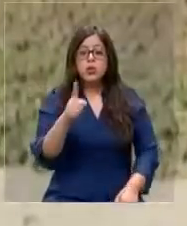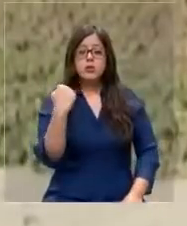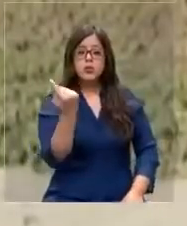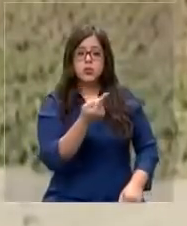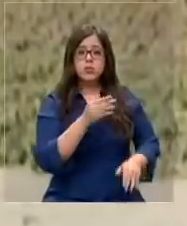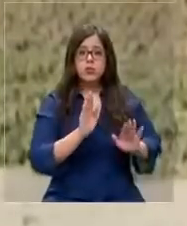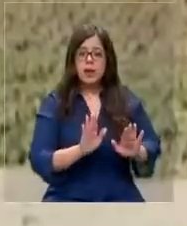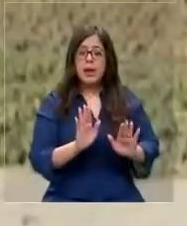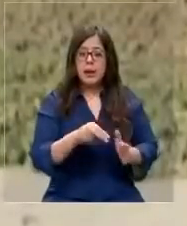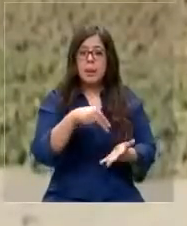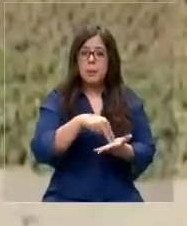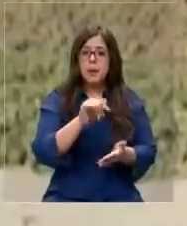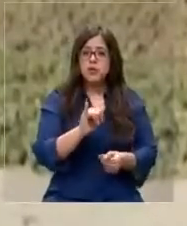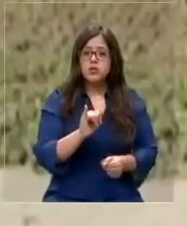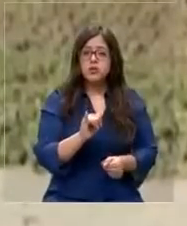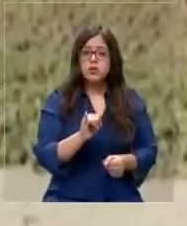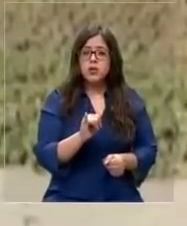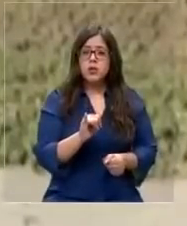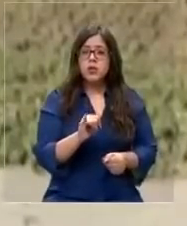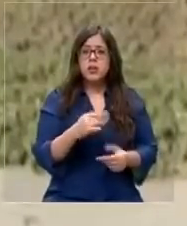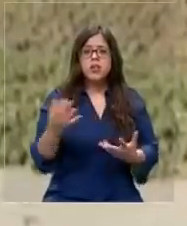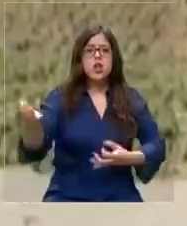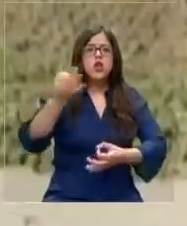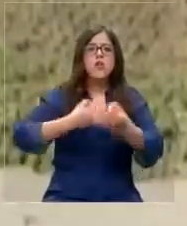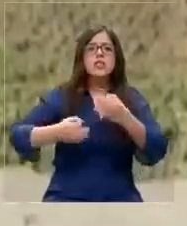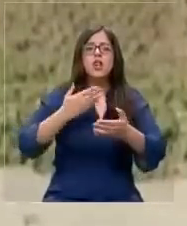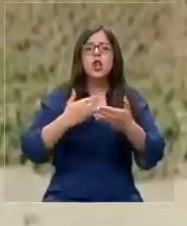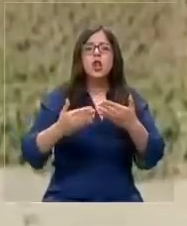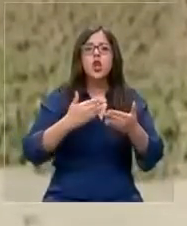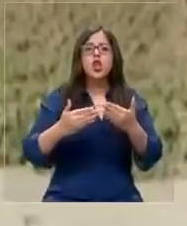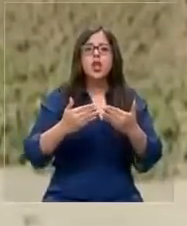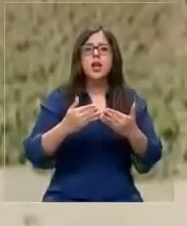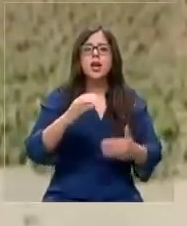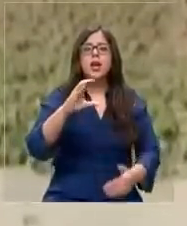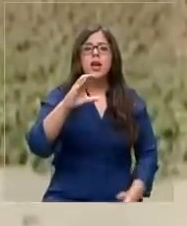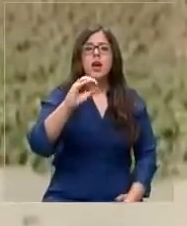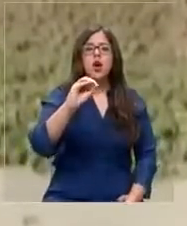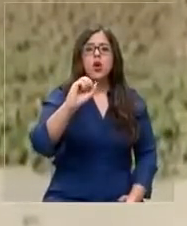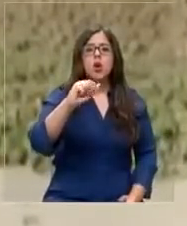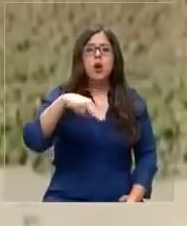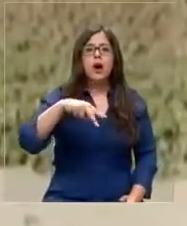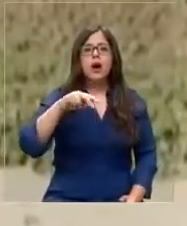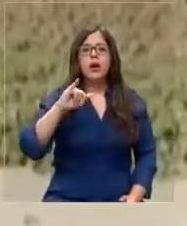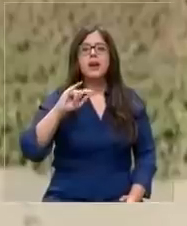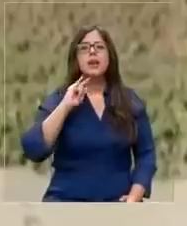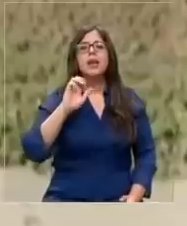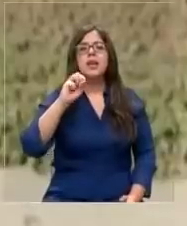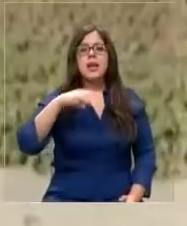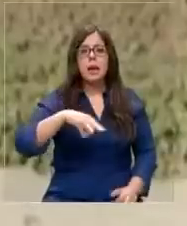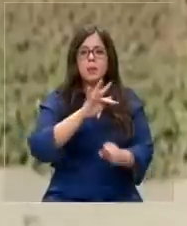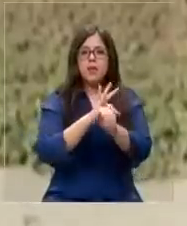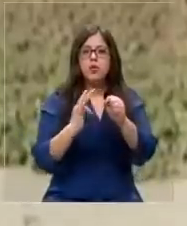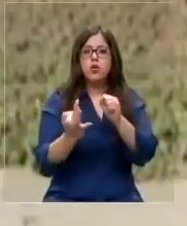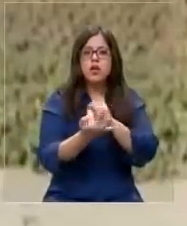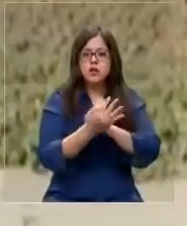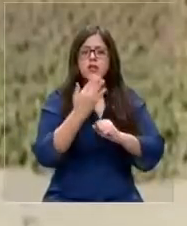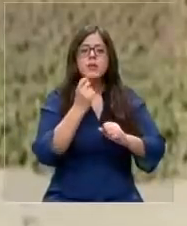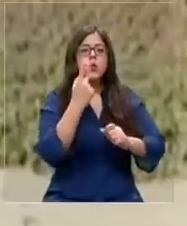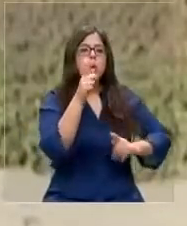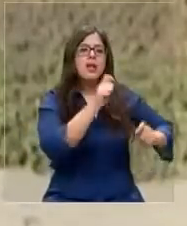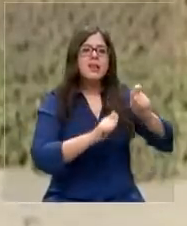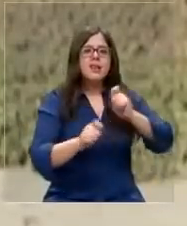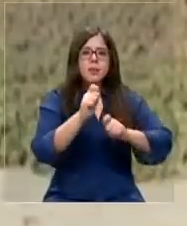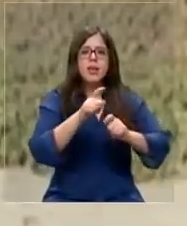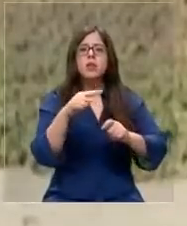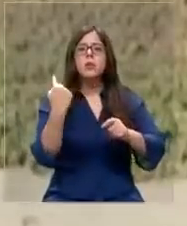esperando a ver qué nos dicen en cuán y qué en el día lunes, el tratamiento que el niño tiene que seguir y para presentar lo que corresponda